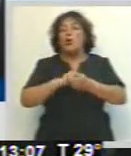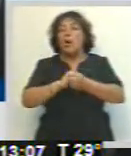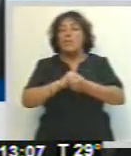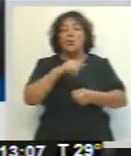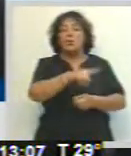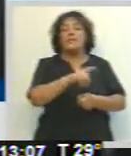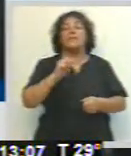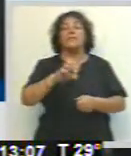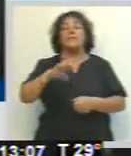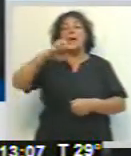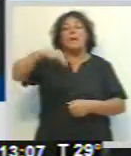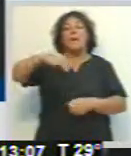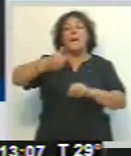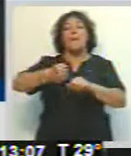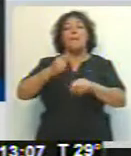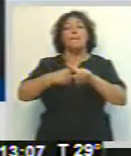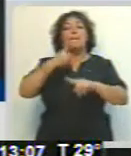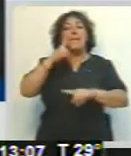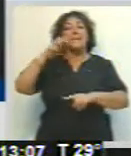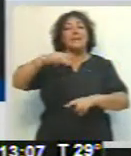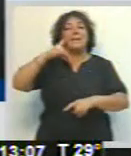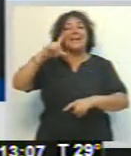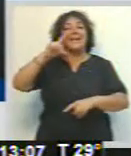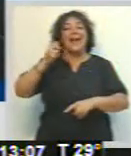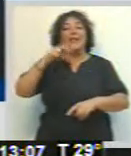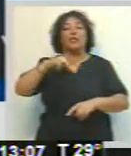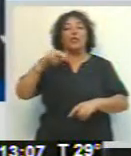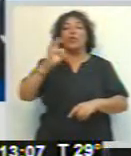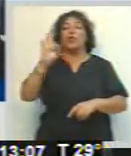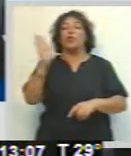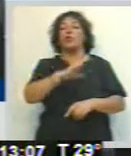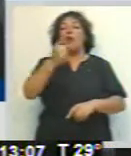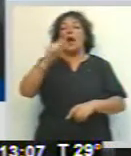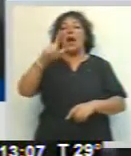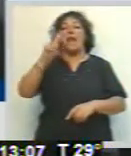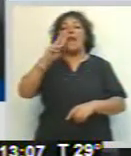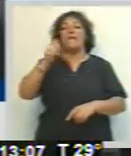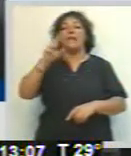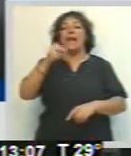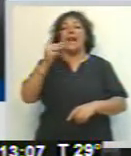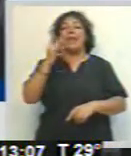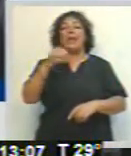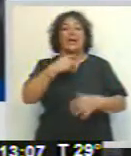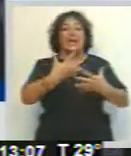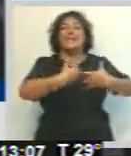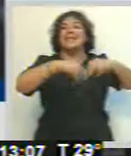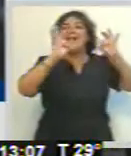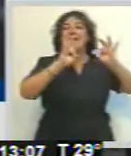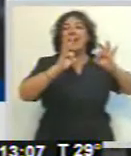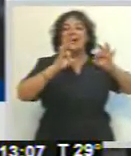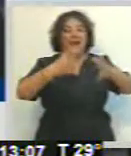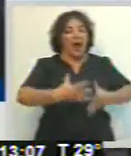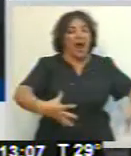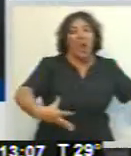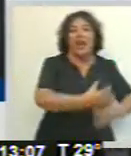identificado como Maximiliano Alvarado, de 13 años, quien trata de rescatarla a la jovencita, no logró el cometido debido a que él se ahogó,